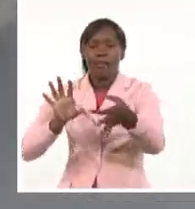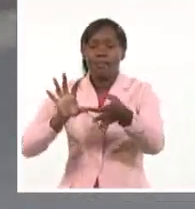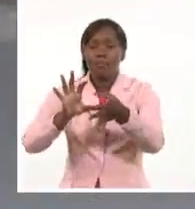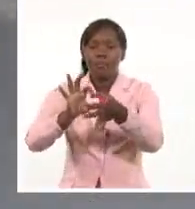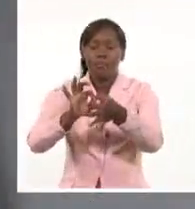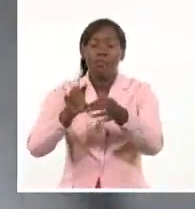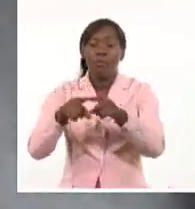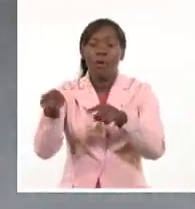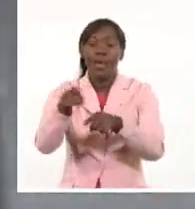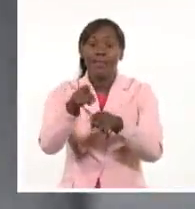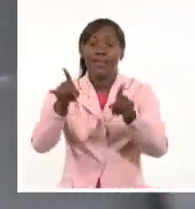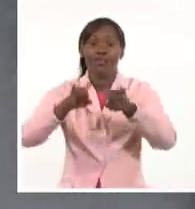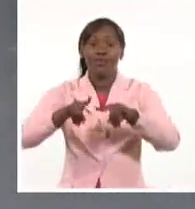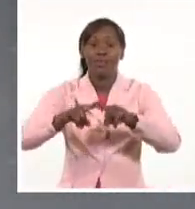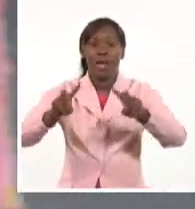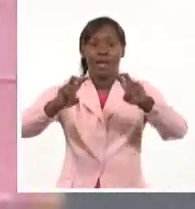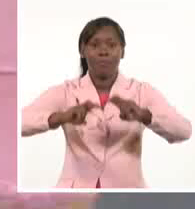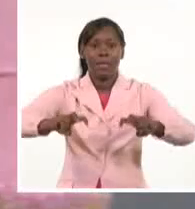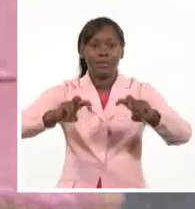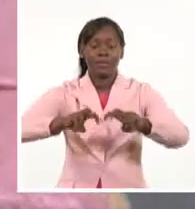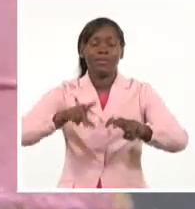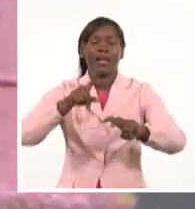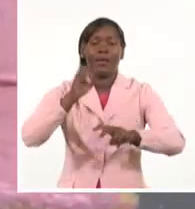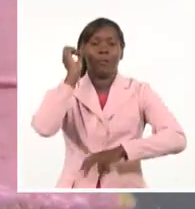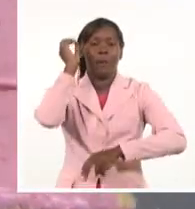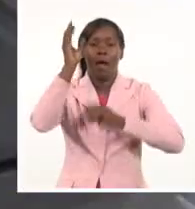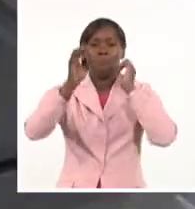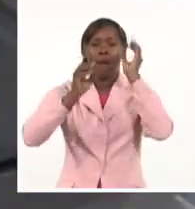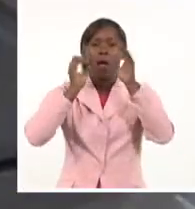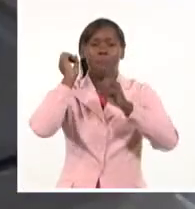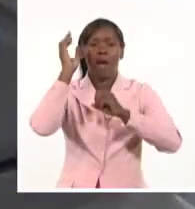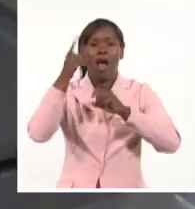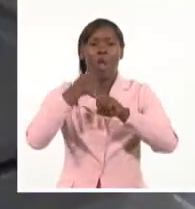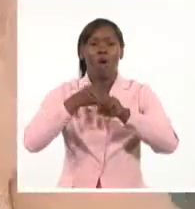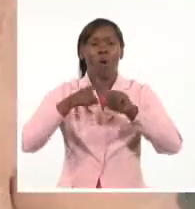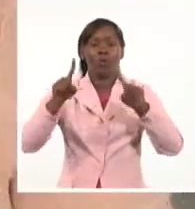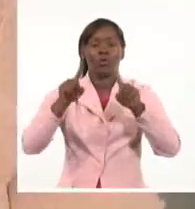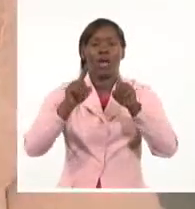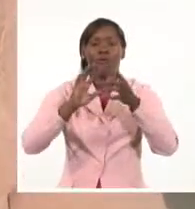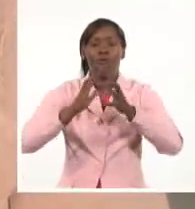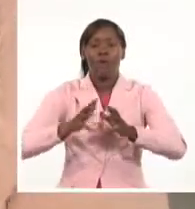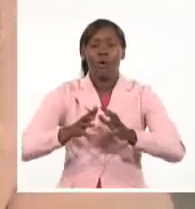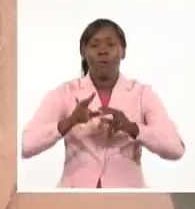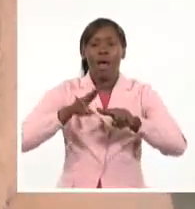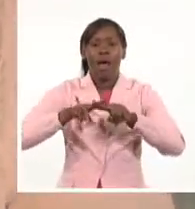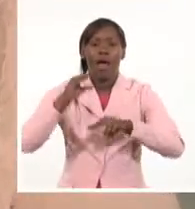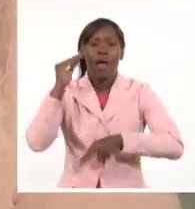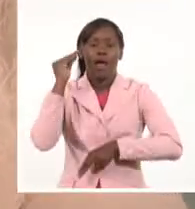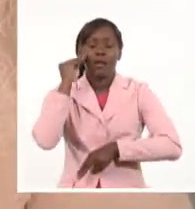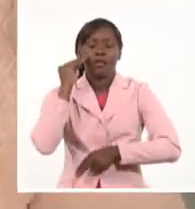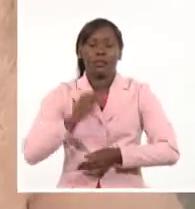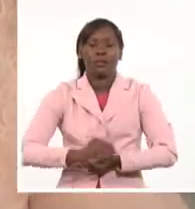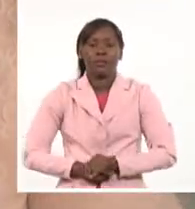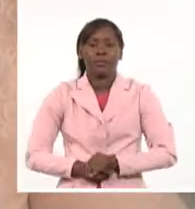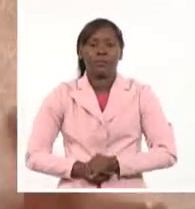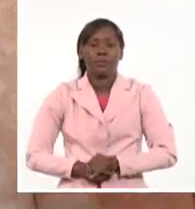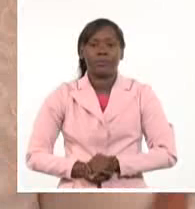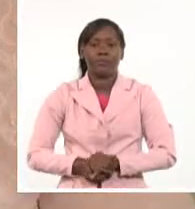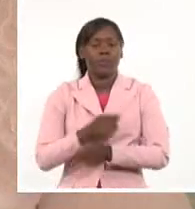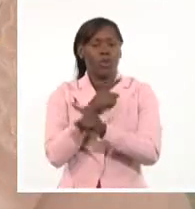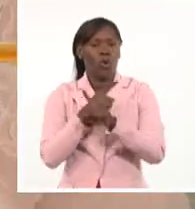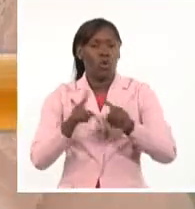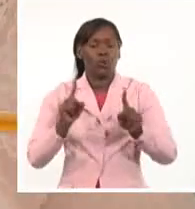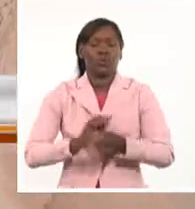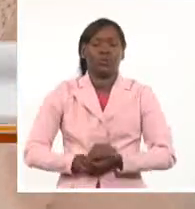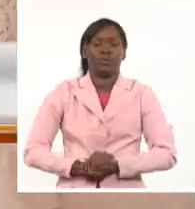en base a esos cereales que son libres de glúteo para ese tipo de pacientes. La Canastía es el proyecto de desarrollo local que se hizo